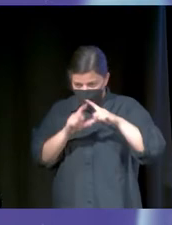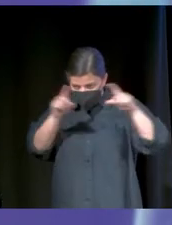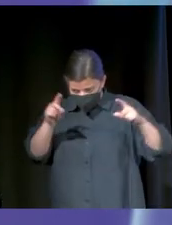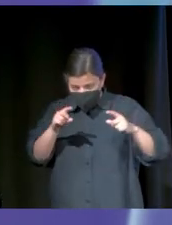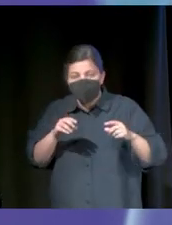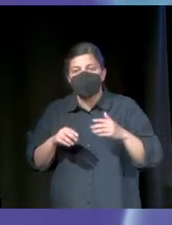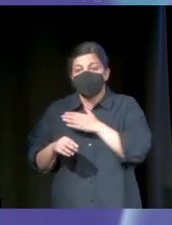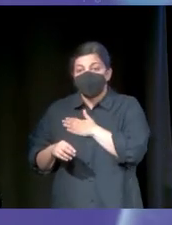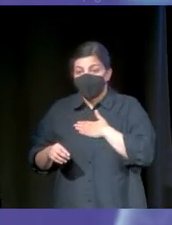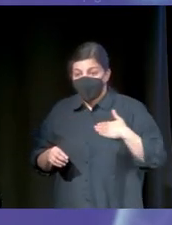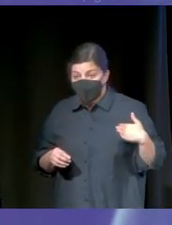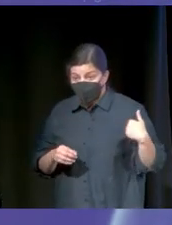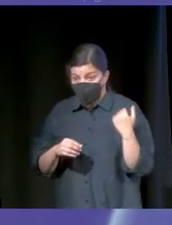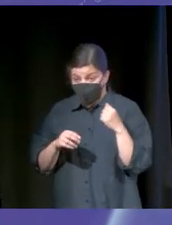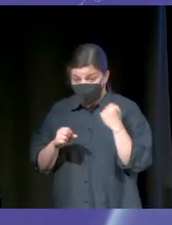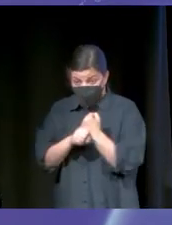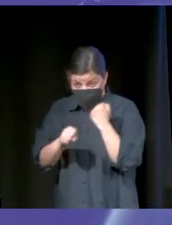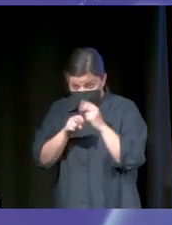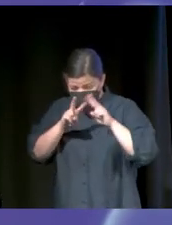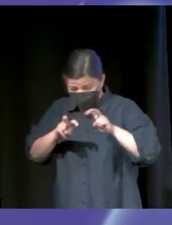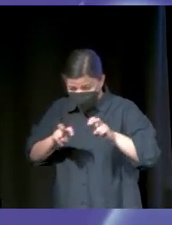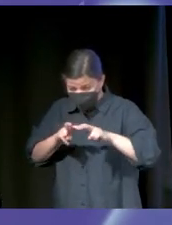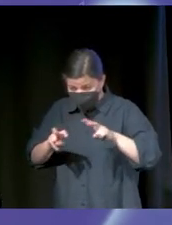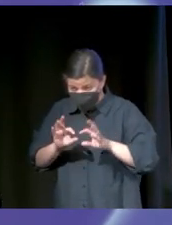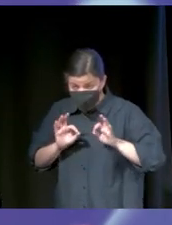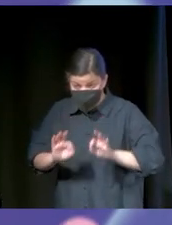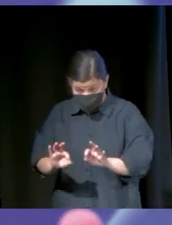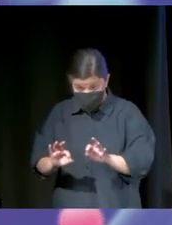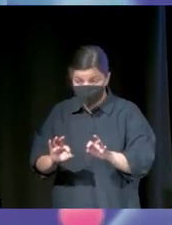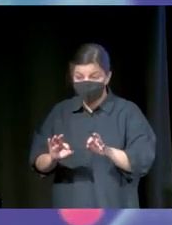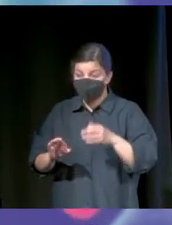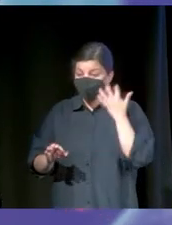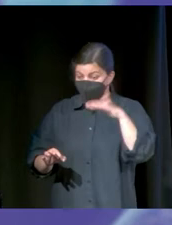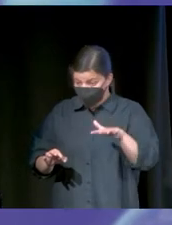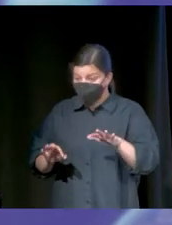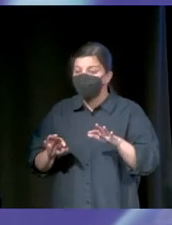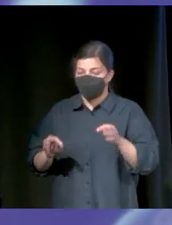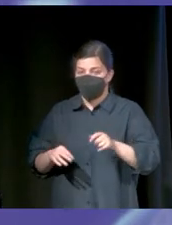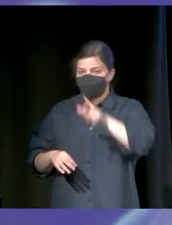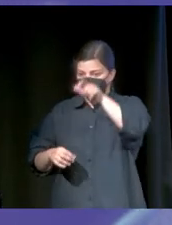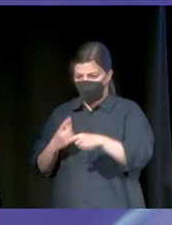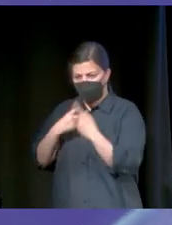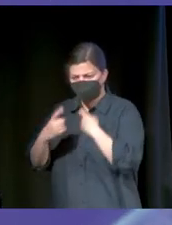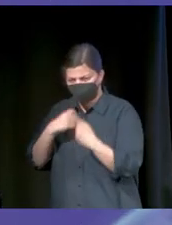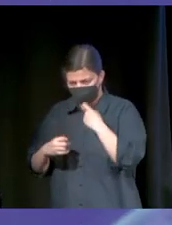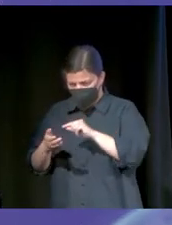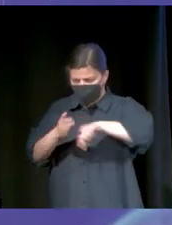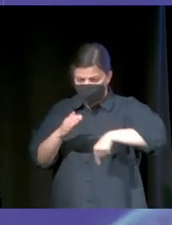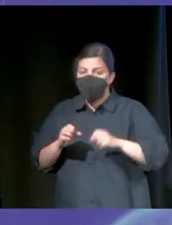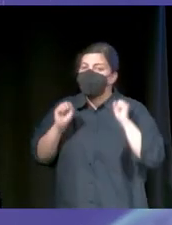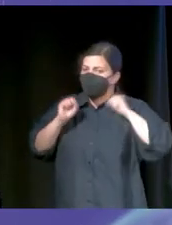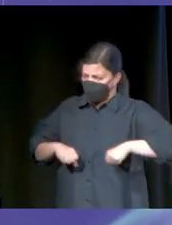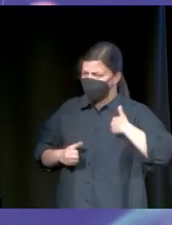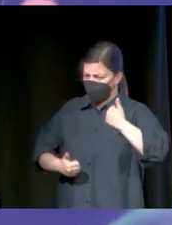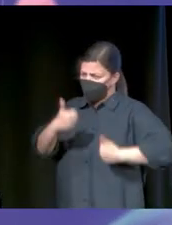trabajo de investigación en temas de innovación disruptiva, y nos contratan a consultora. no pasa nada, yo me da igual, yo compito,